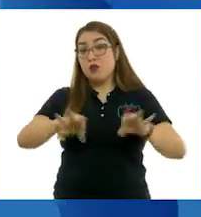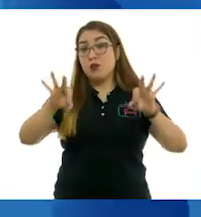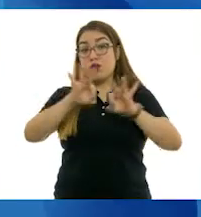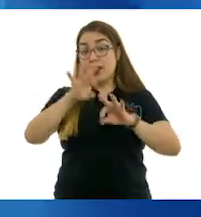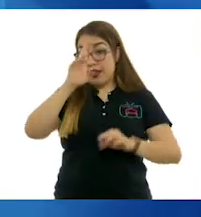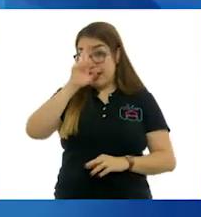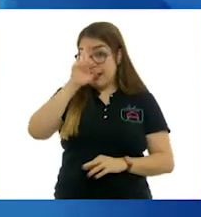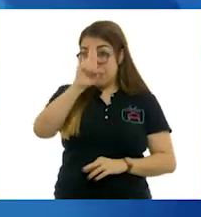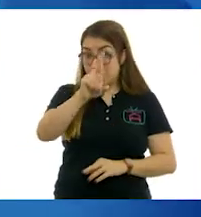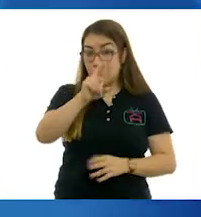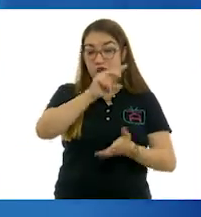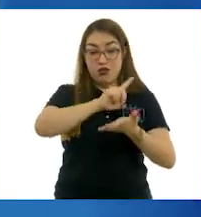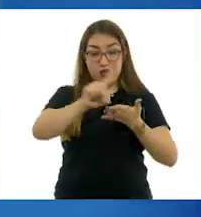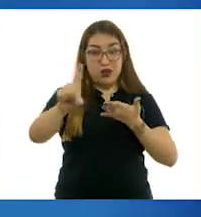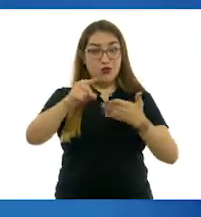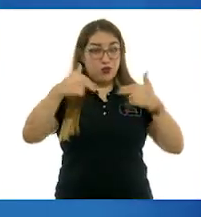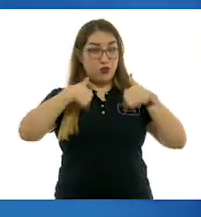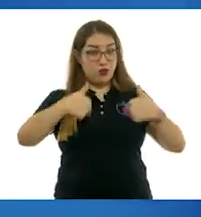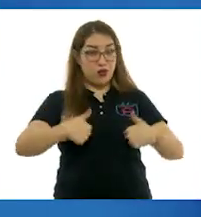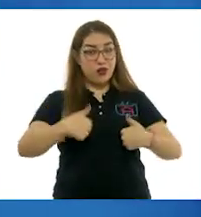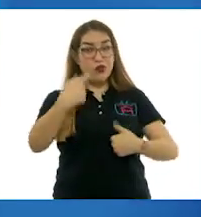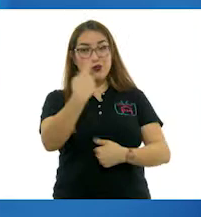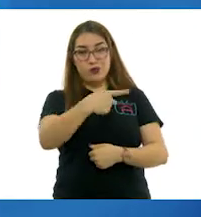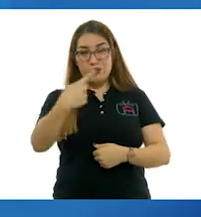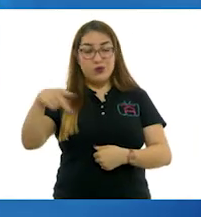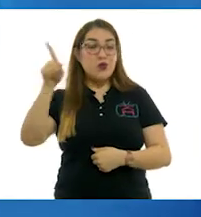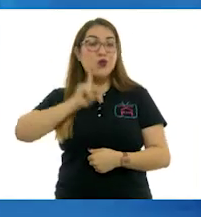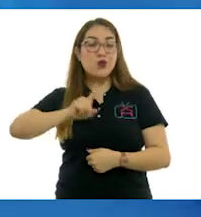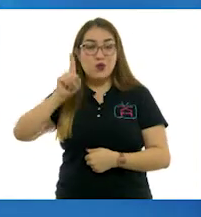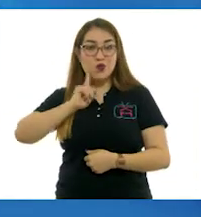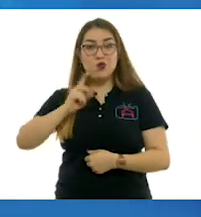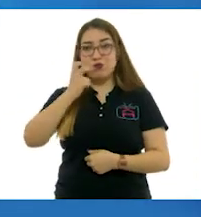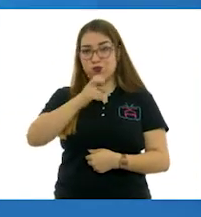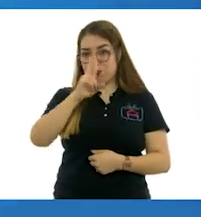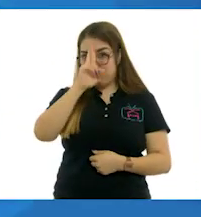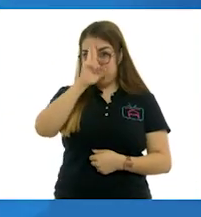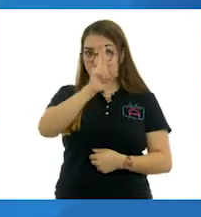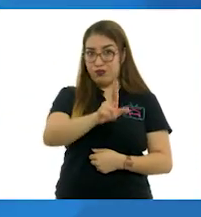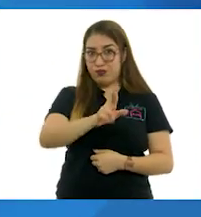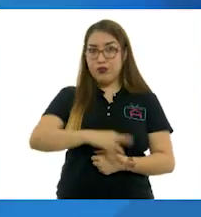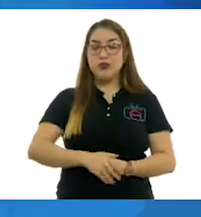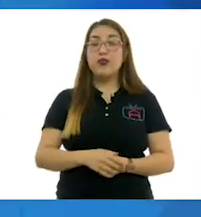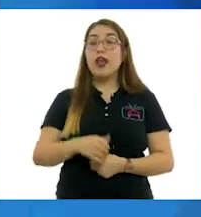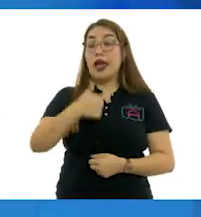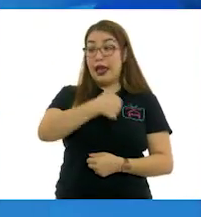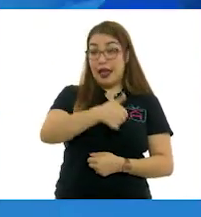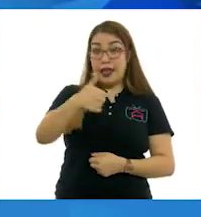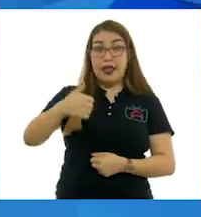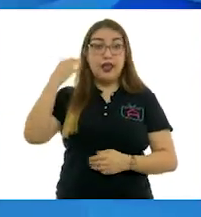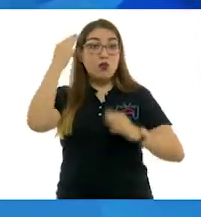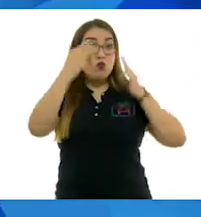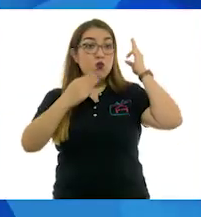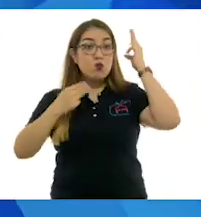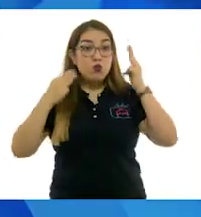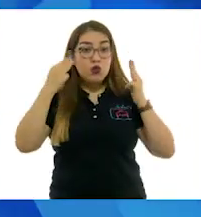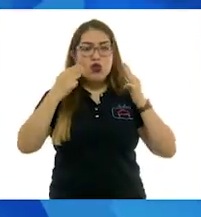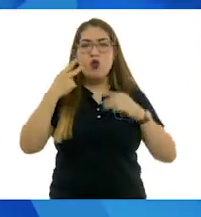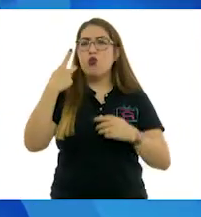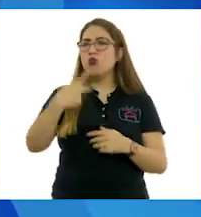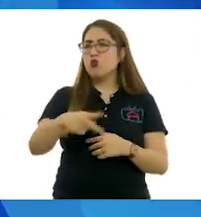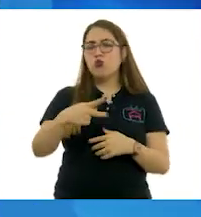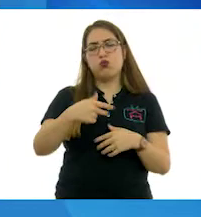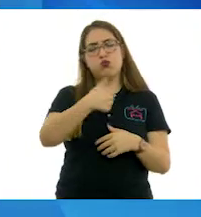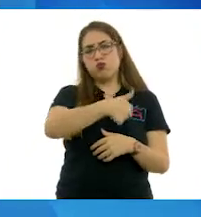a los derechos humanos de las mujeres. En cada museo se toma una metodología distinta para